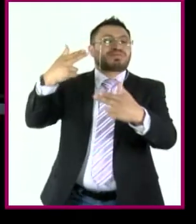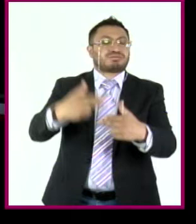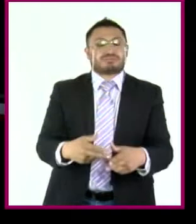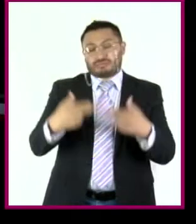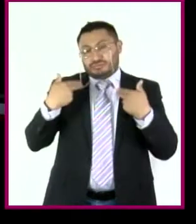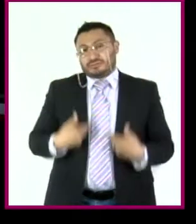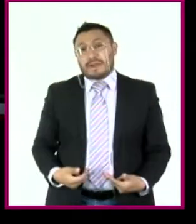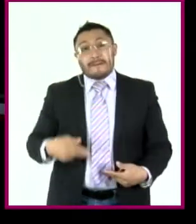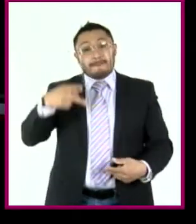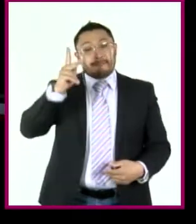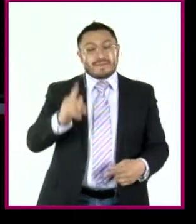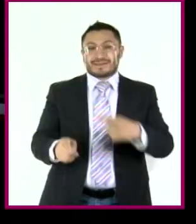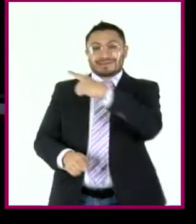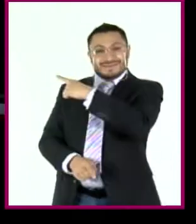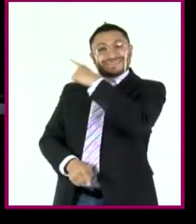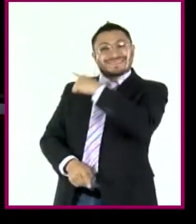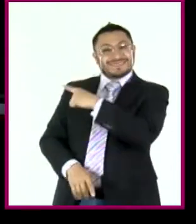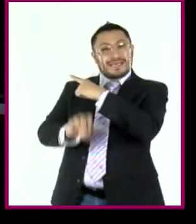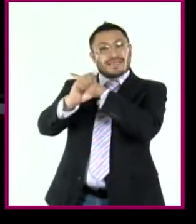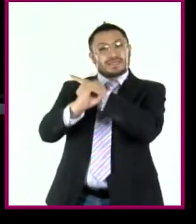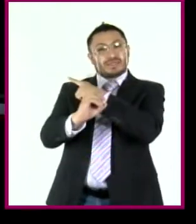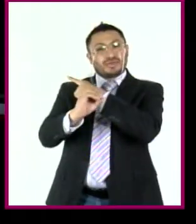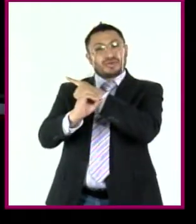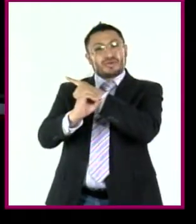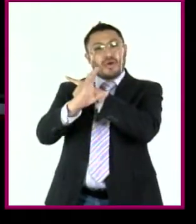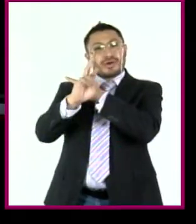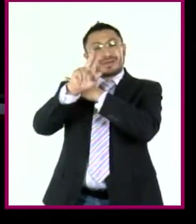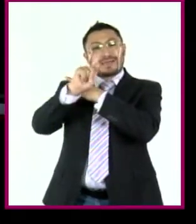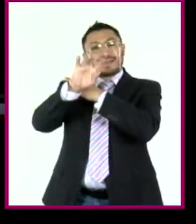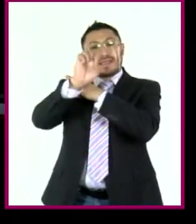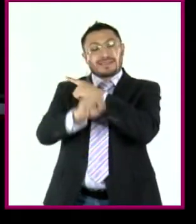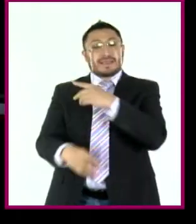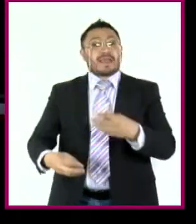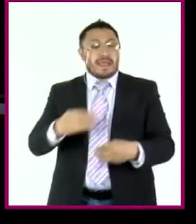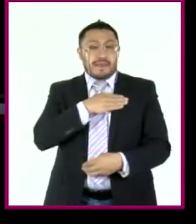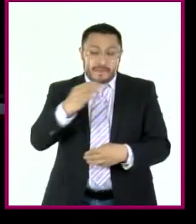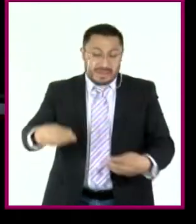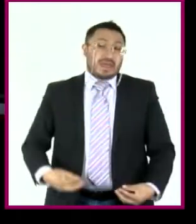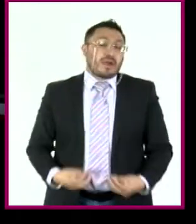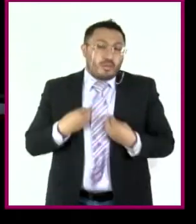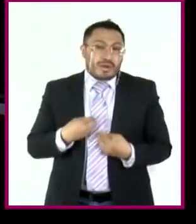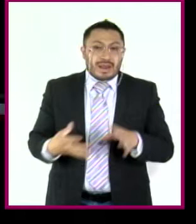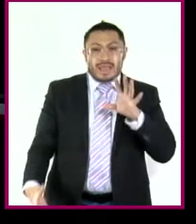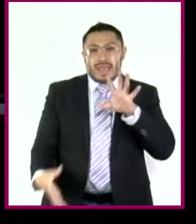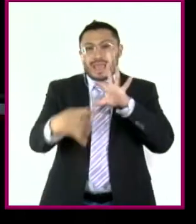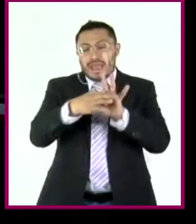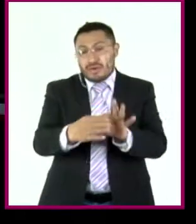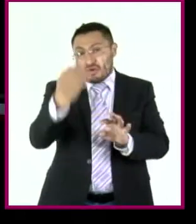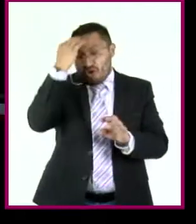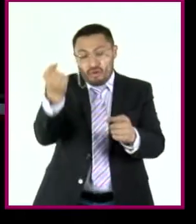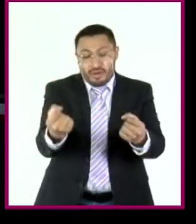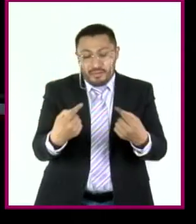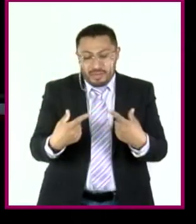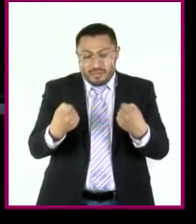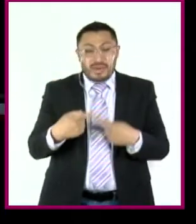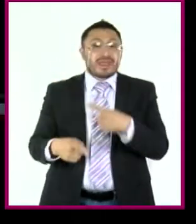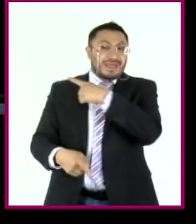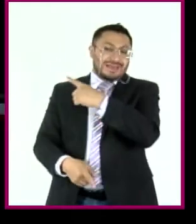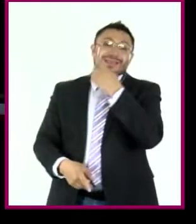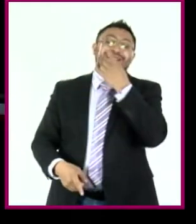Sócrates, la vida buena está asociada al autoconocimiento. Decía el ateniense,